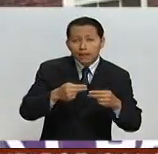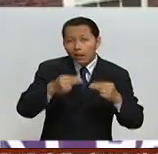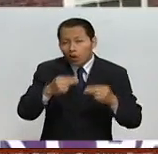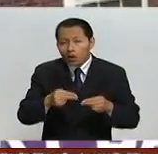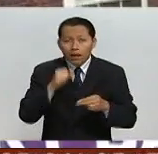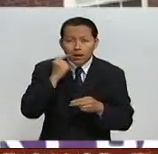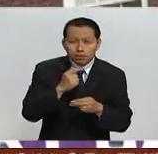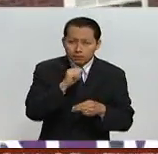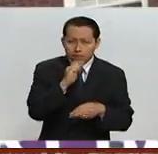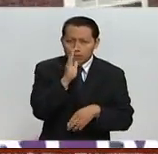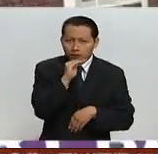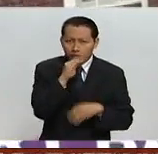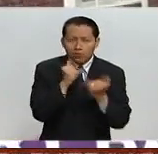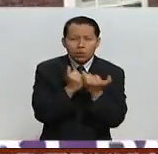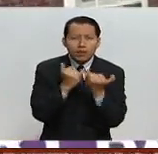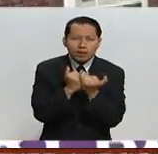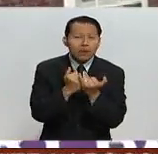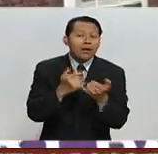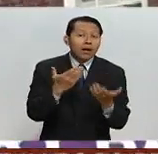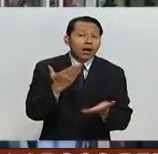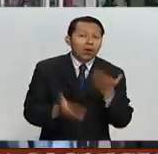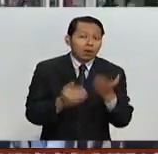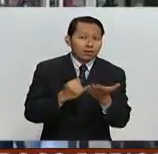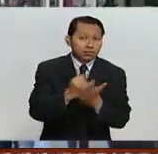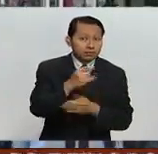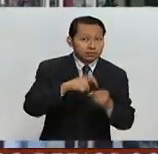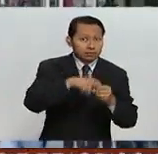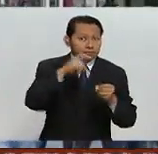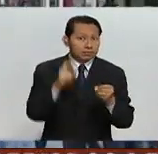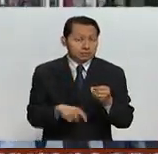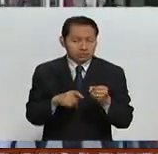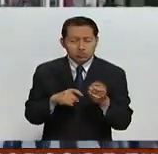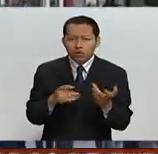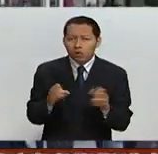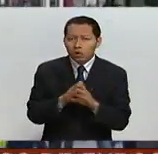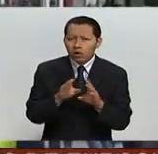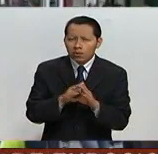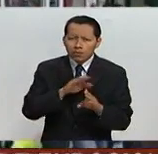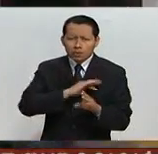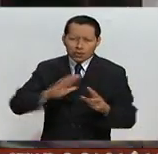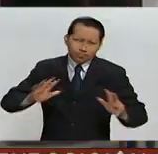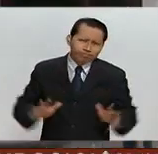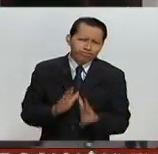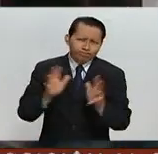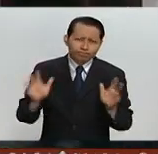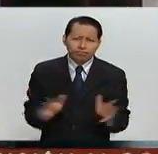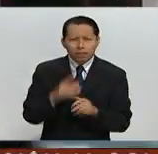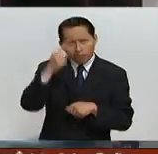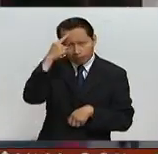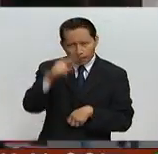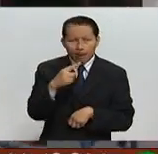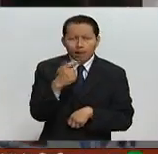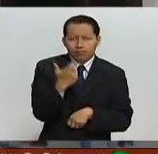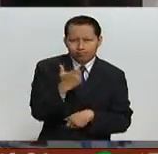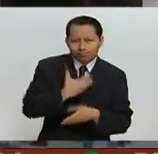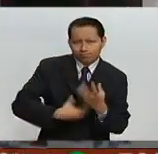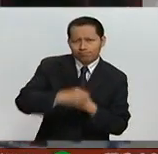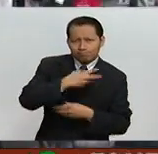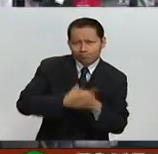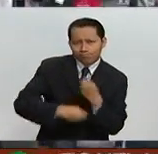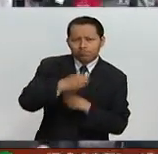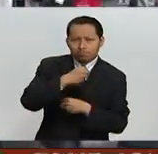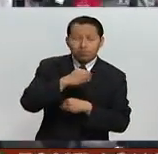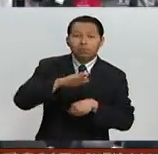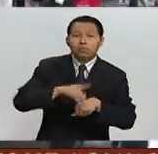de la salida del bloque europeo, afirma que esta decisión podrá impulsar la economía británica al considerar que el sector